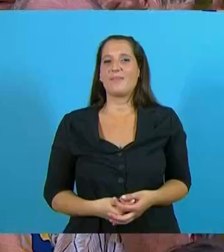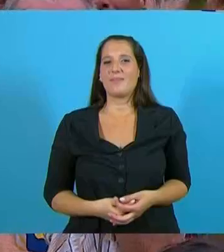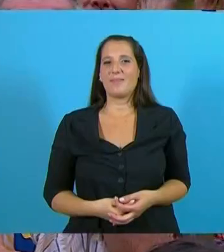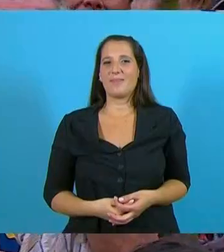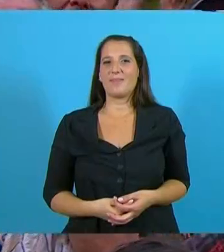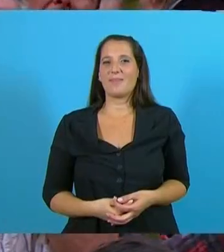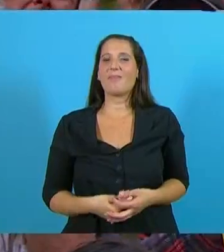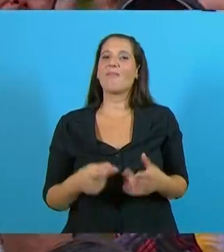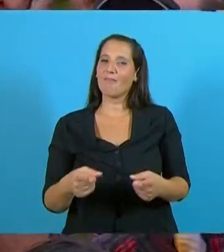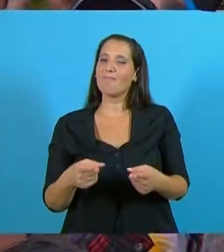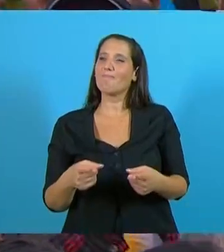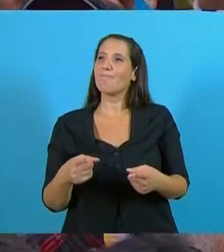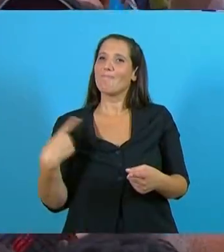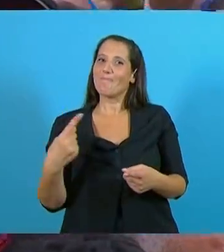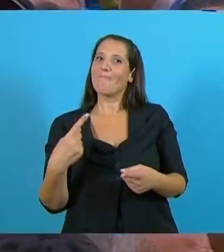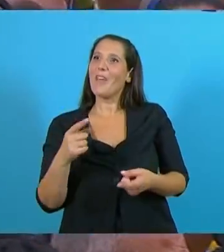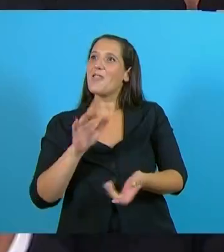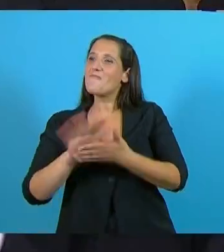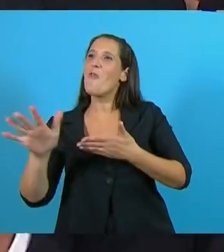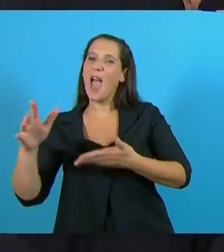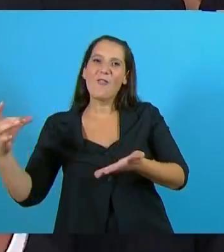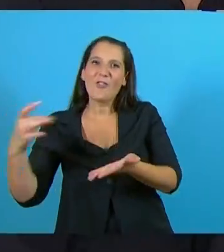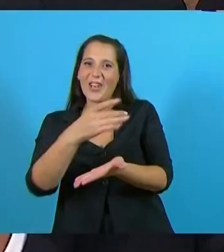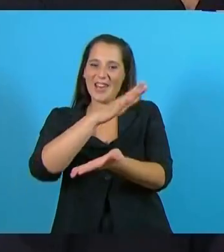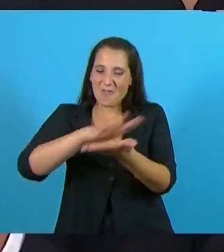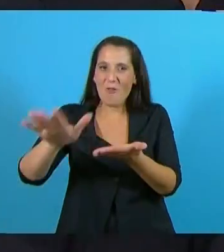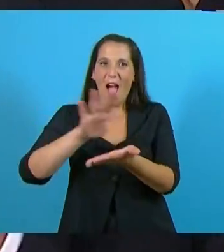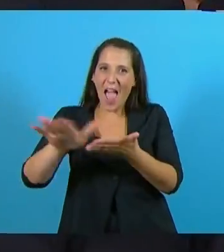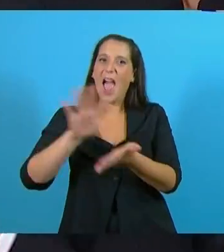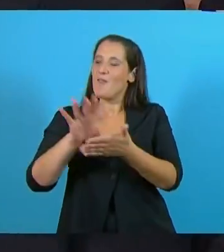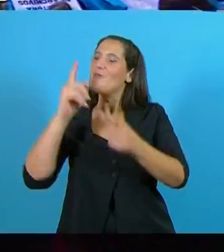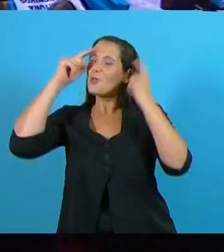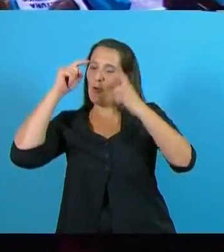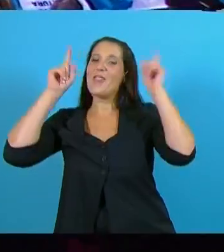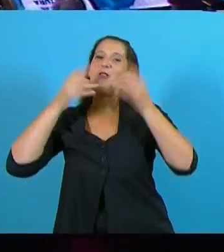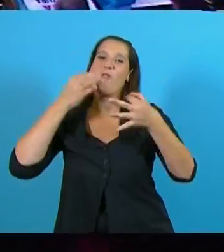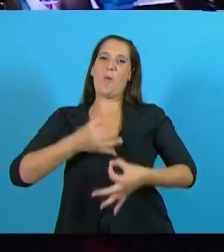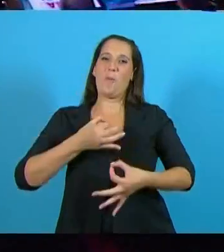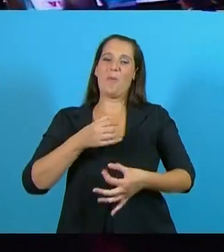con la renovación de nuestros ferrocarriles. Sí, trenes argentinos.